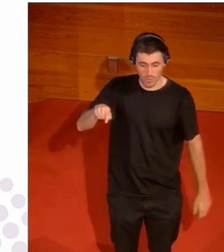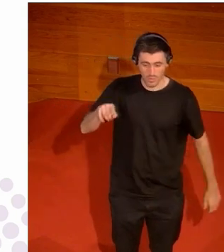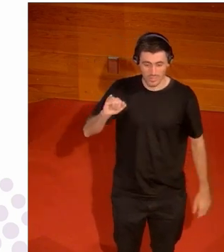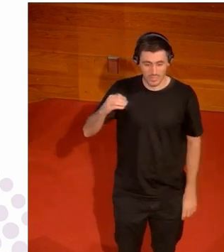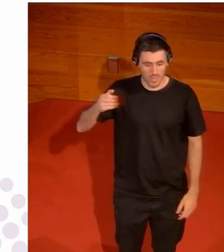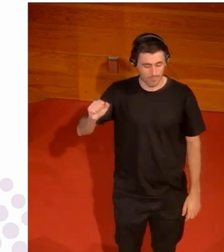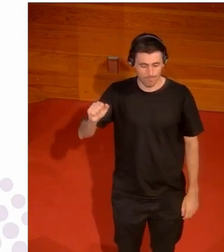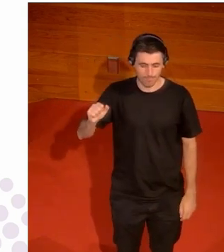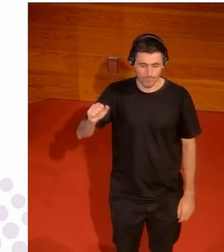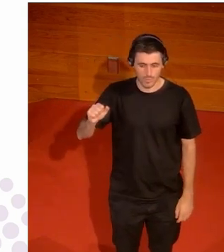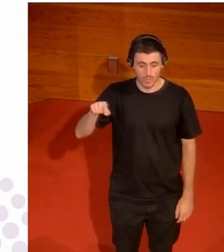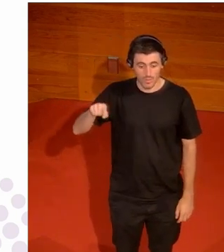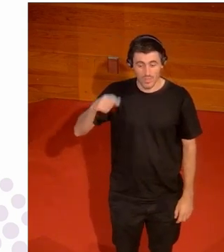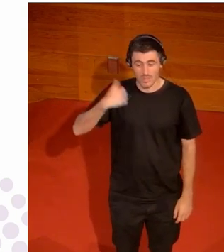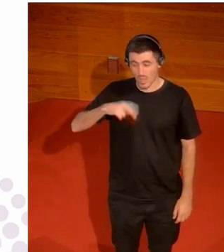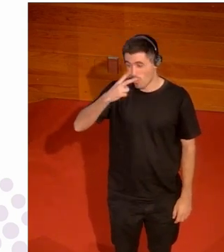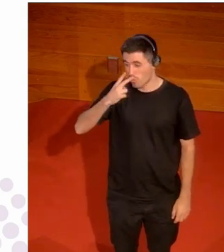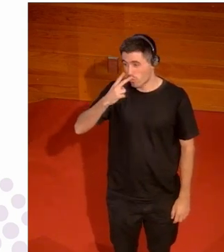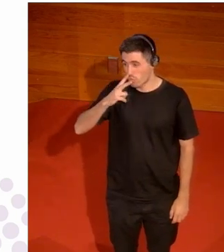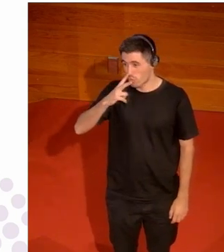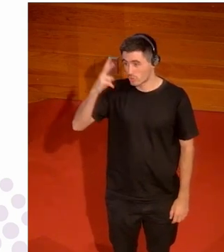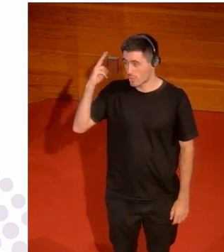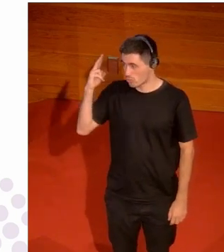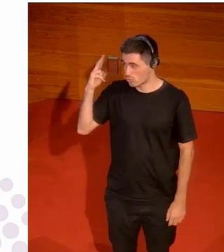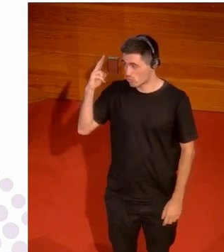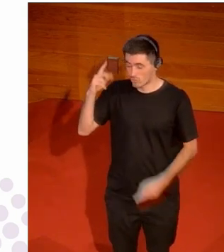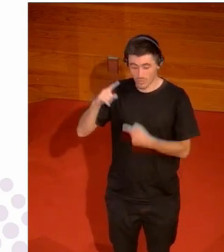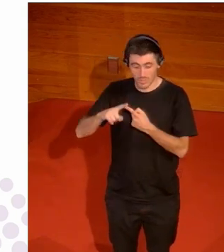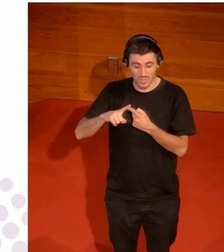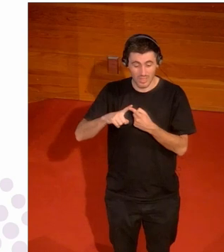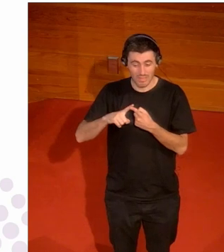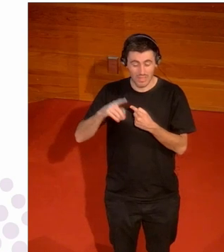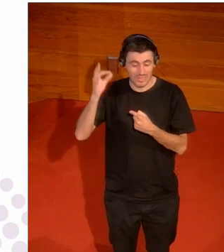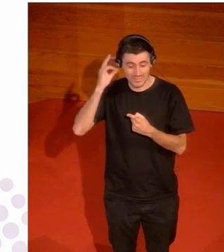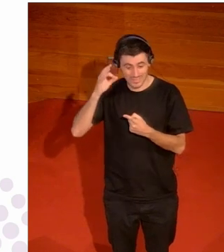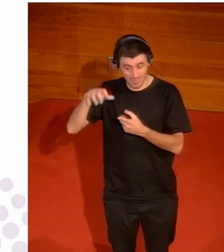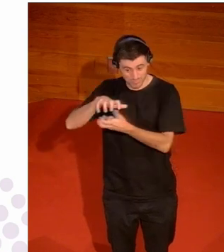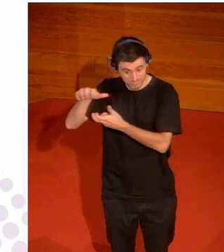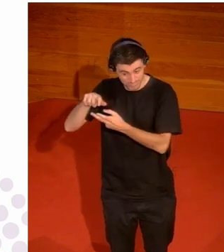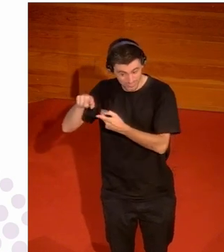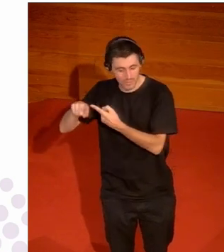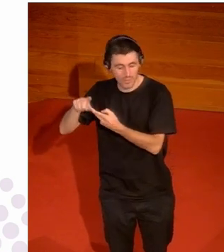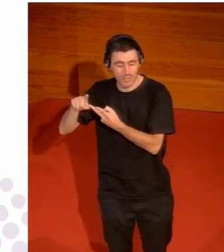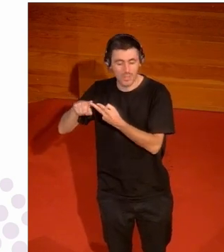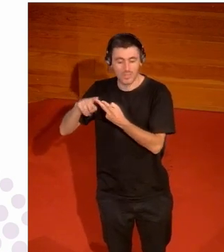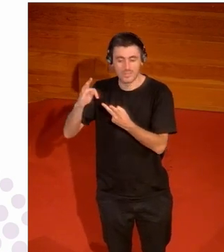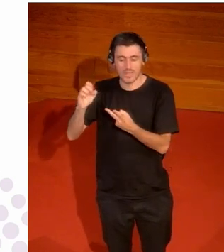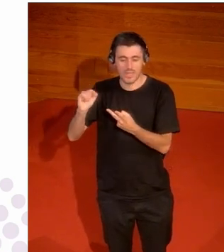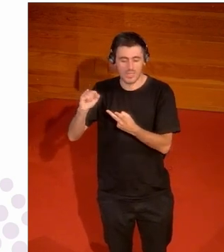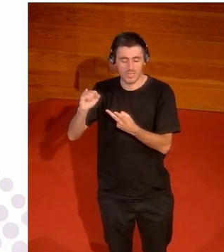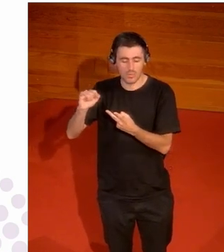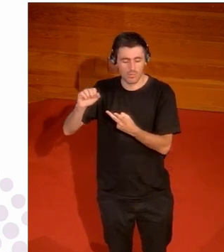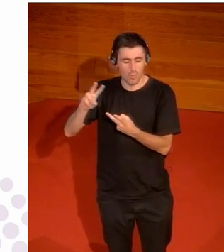la IVA les hizo hace dos años tanto a ella como a la taiwanesa análisis cromosómicos